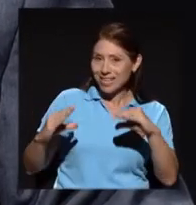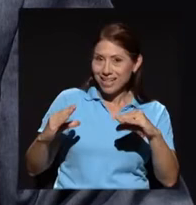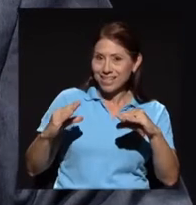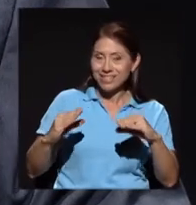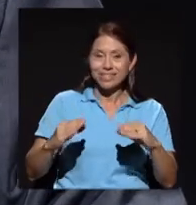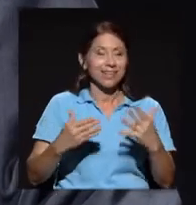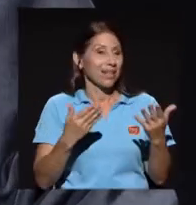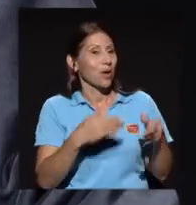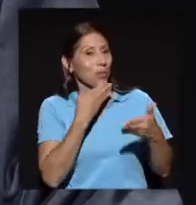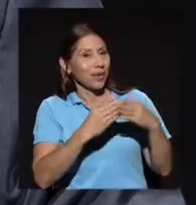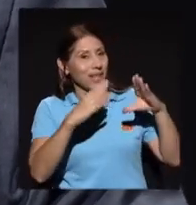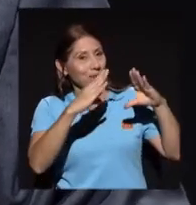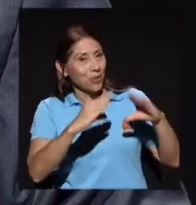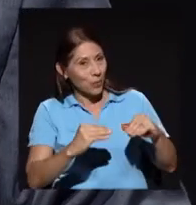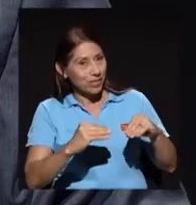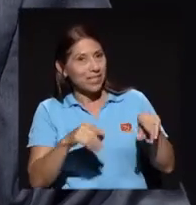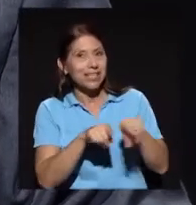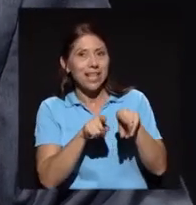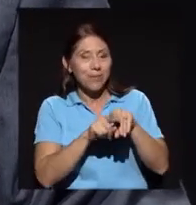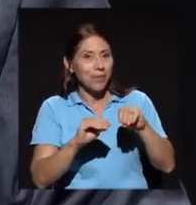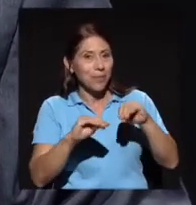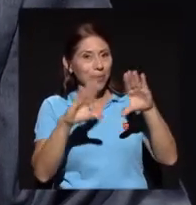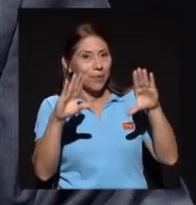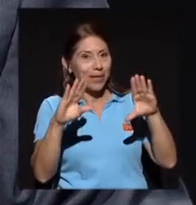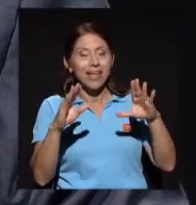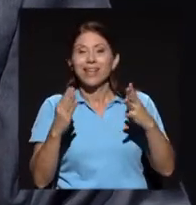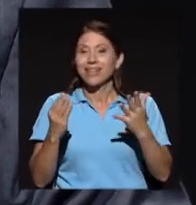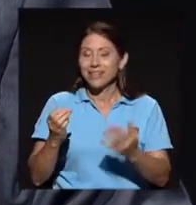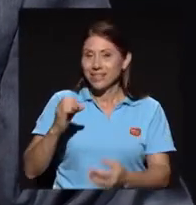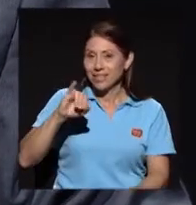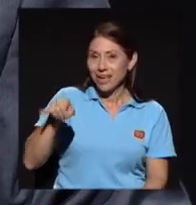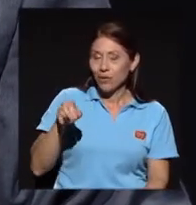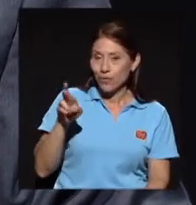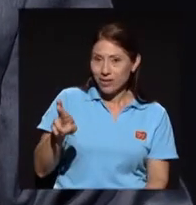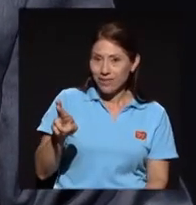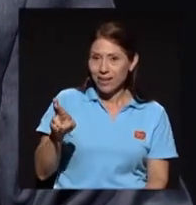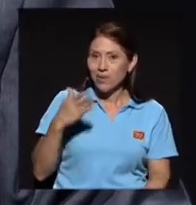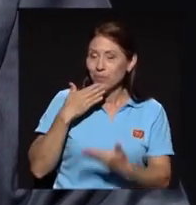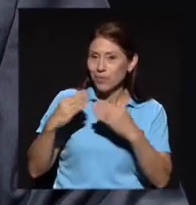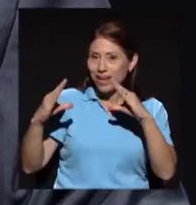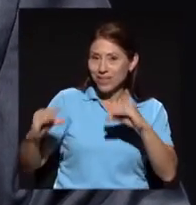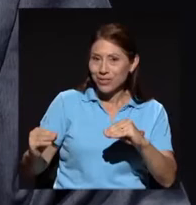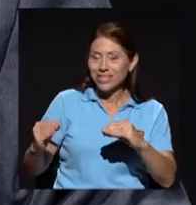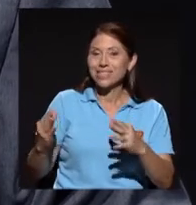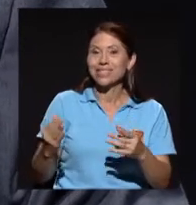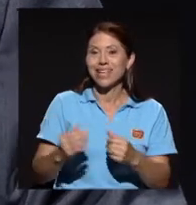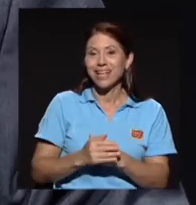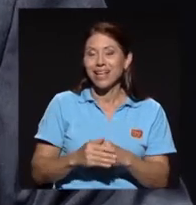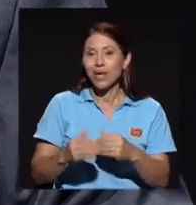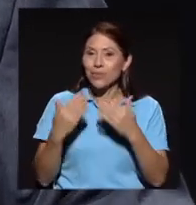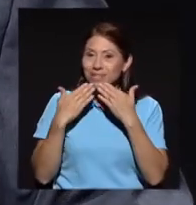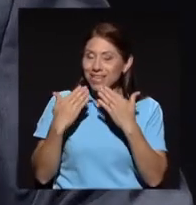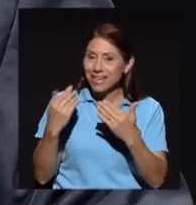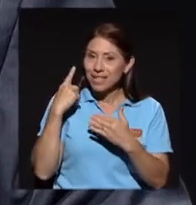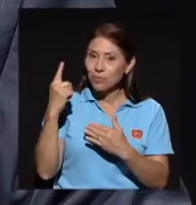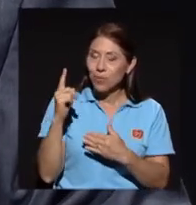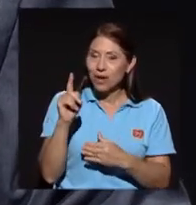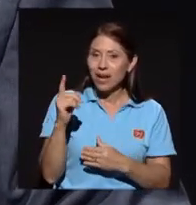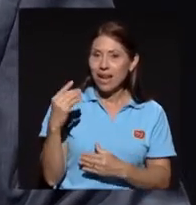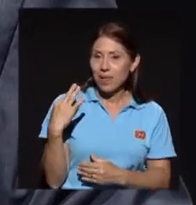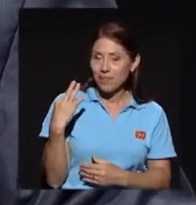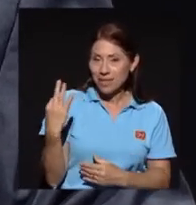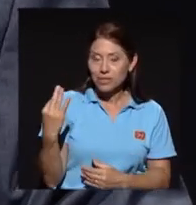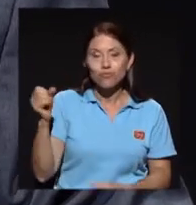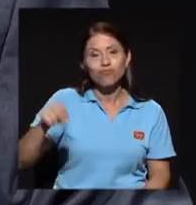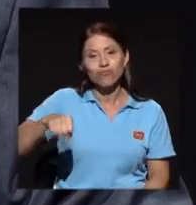también porque... Y don Juan Rafael. Sí, Muy buenas noches. Muchas gracias por la invitación. Sí,